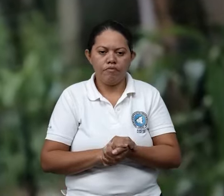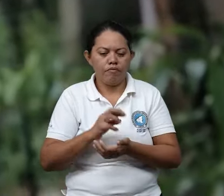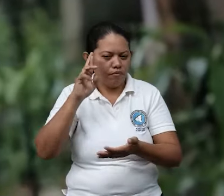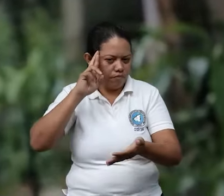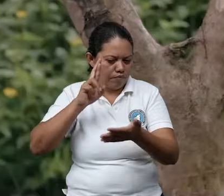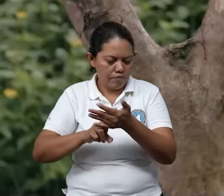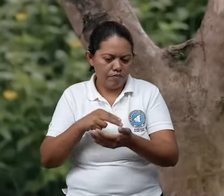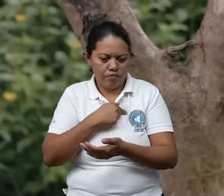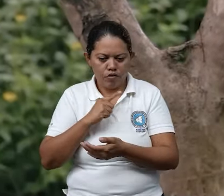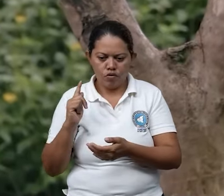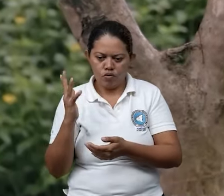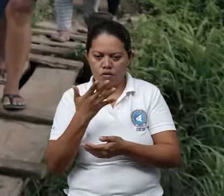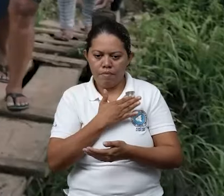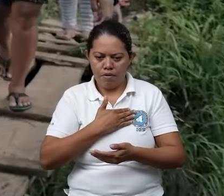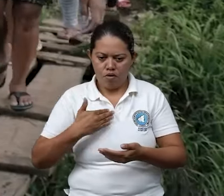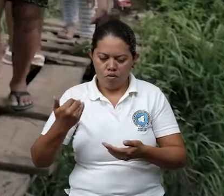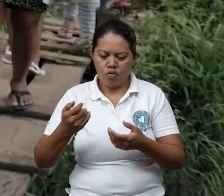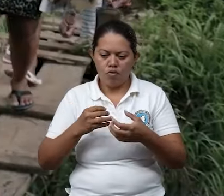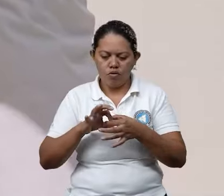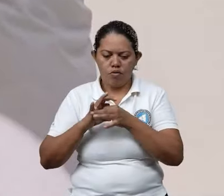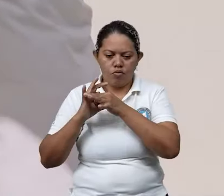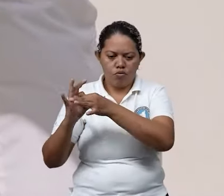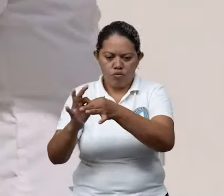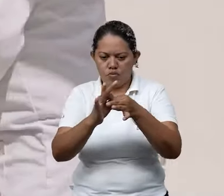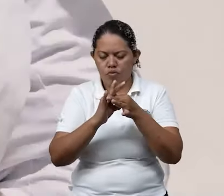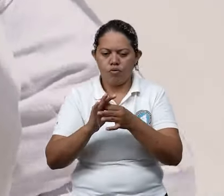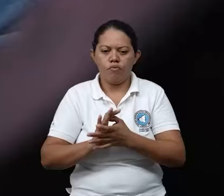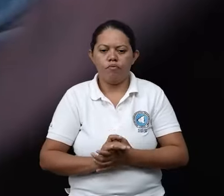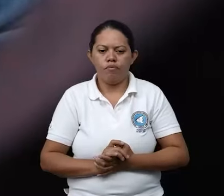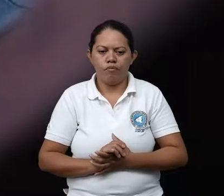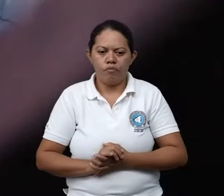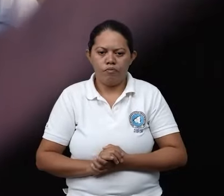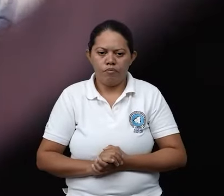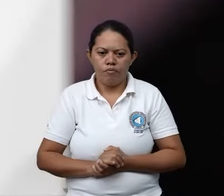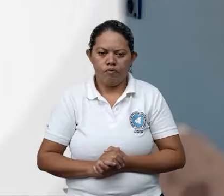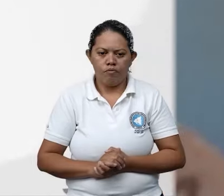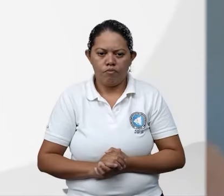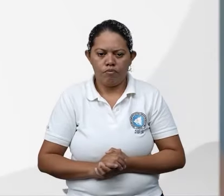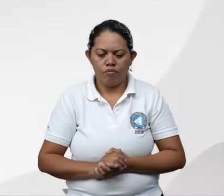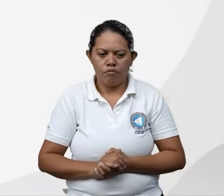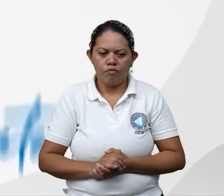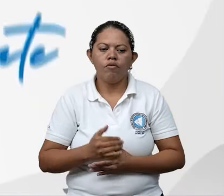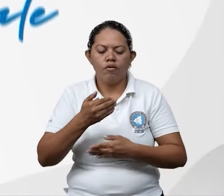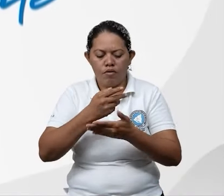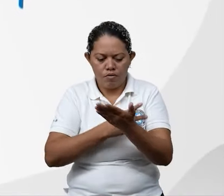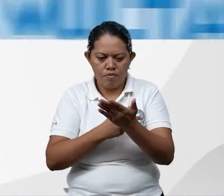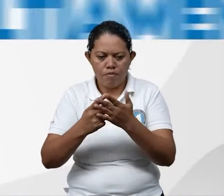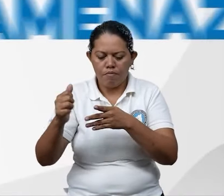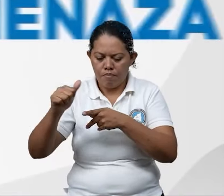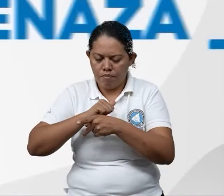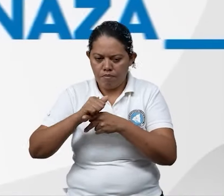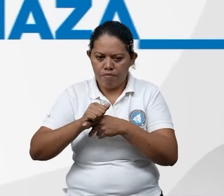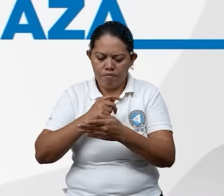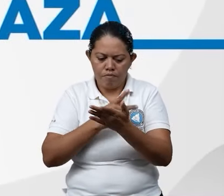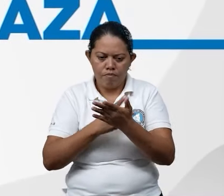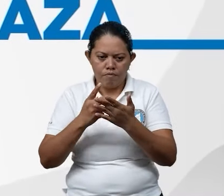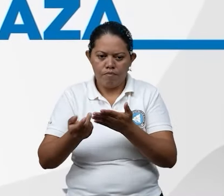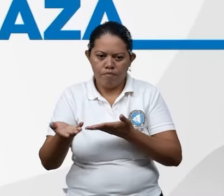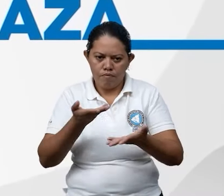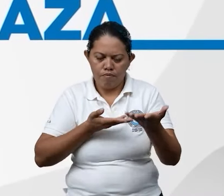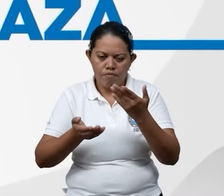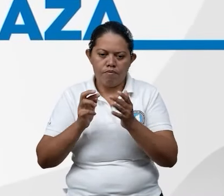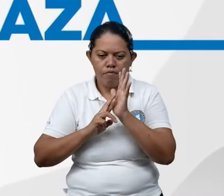Recordemos que todo es mejor cuando lo hacemos juntos. Elaboremos y practiquemos nuestro plan